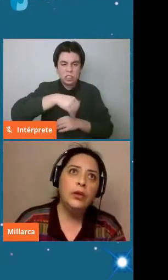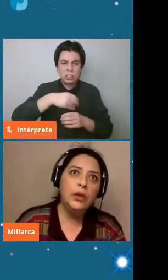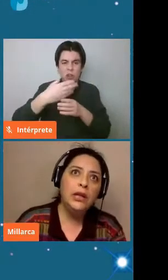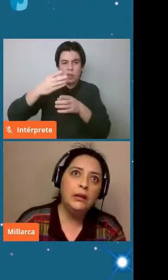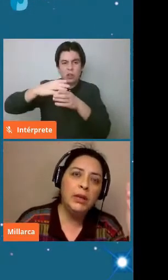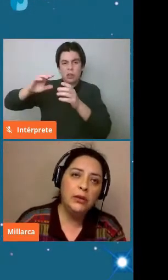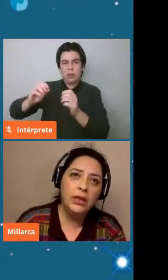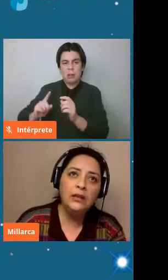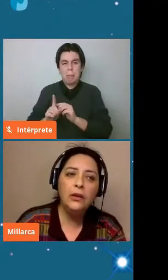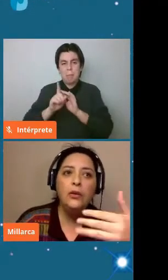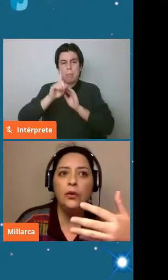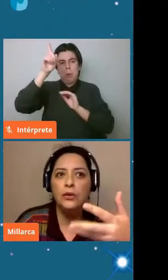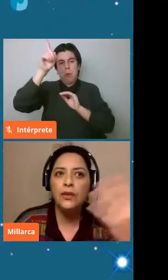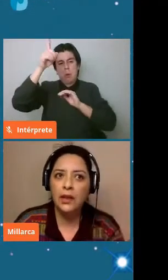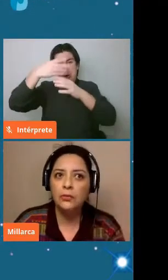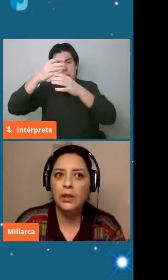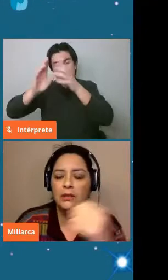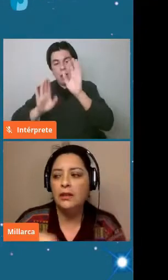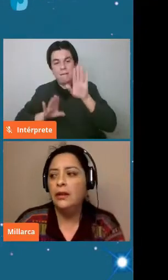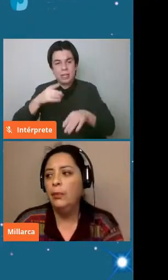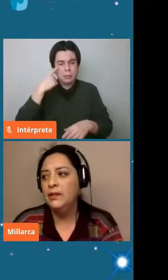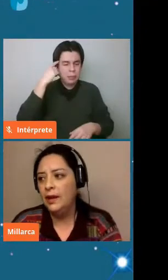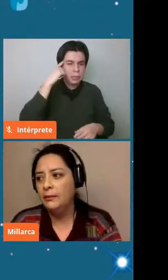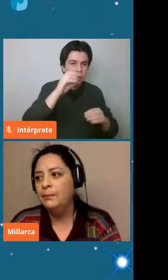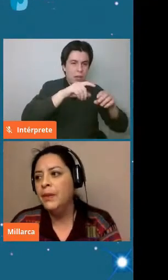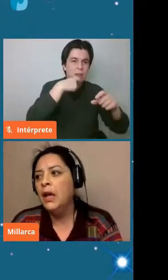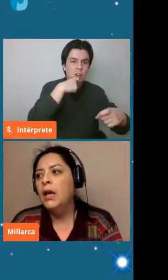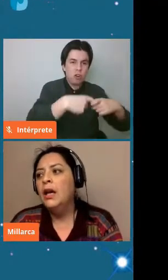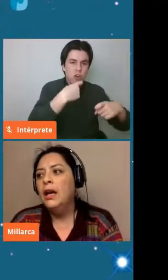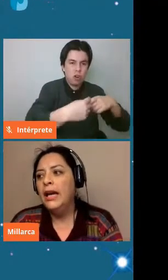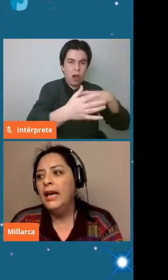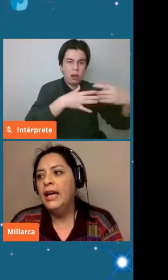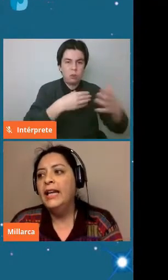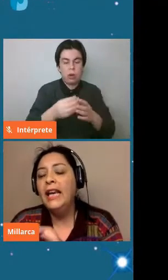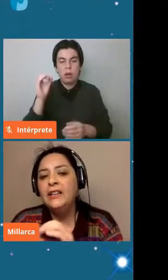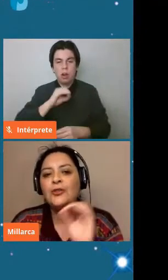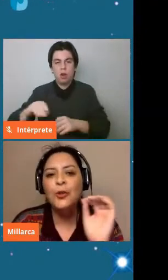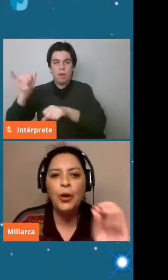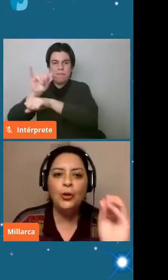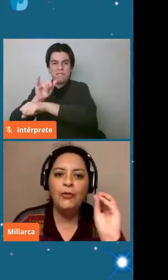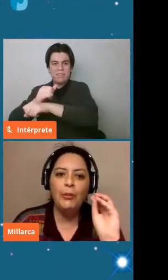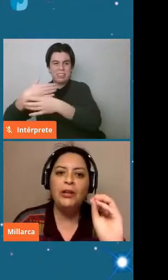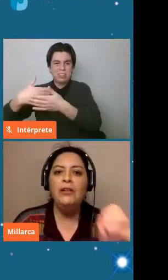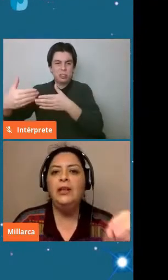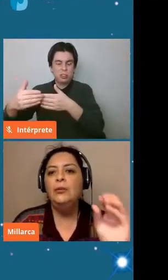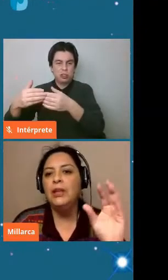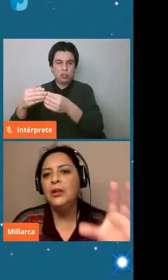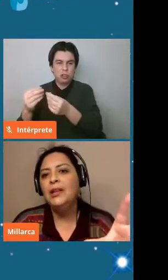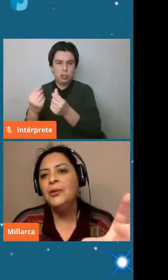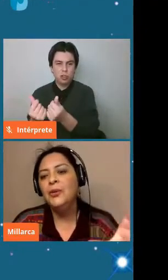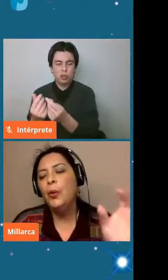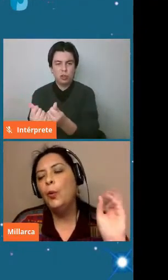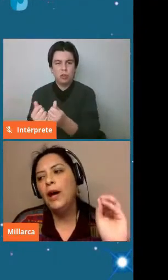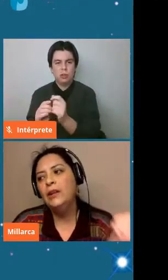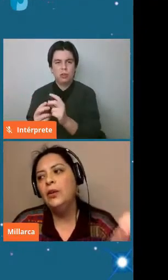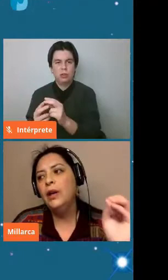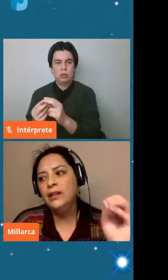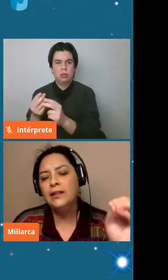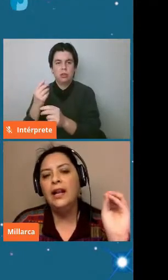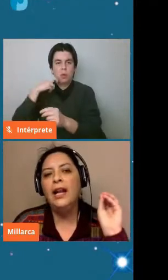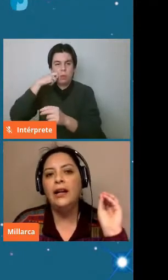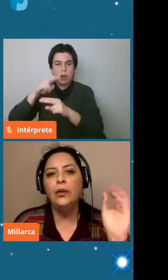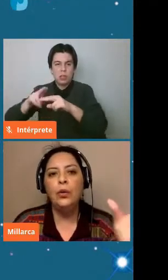esto es de origen meteorítico o si es una chatarra espacial. Y solo nos vamos a referir a un meteorito